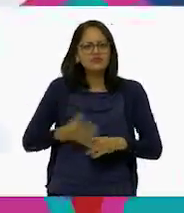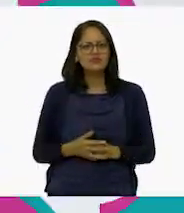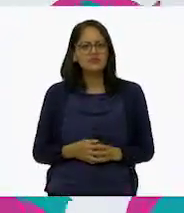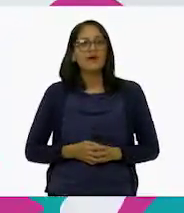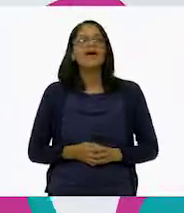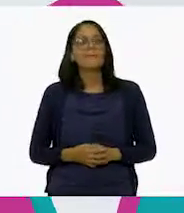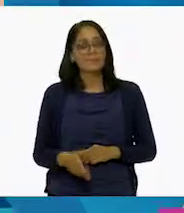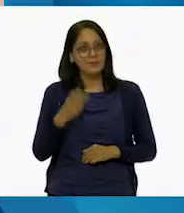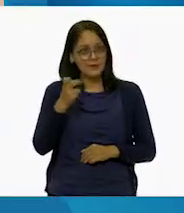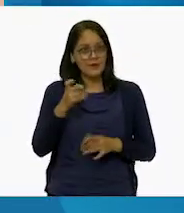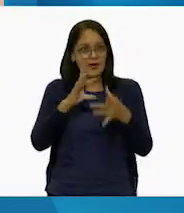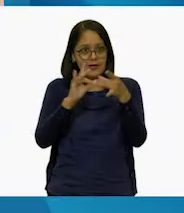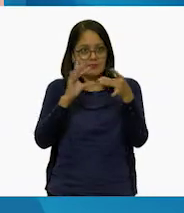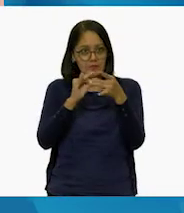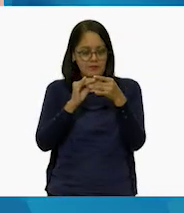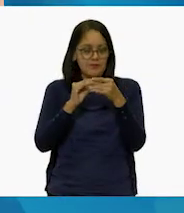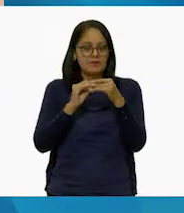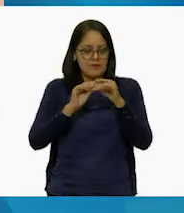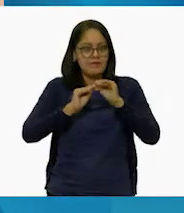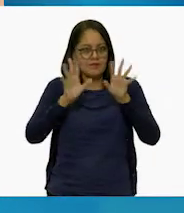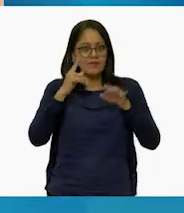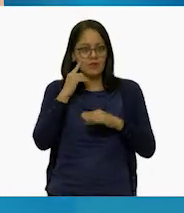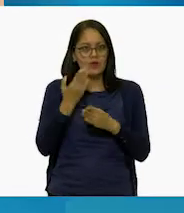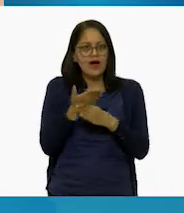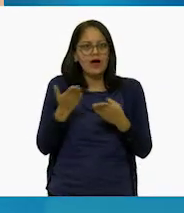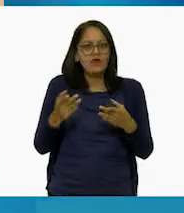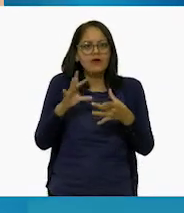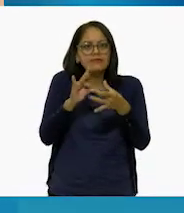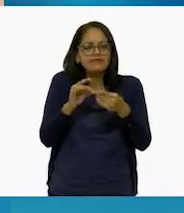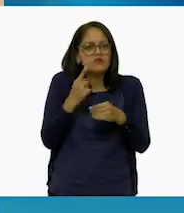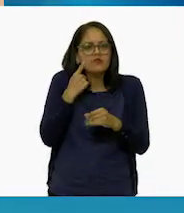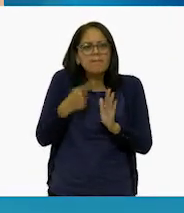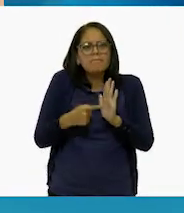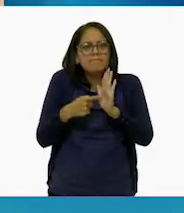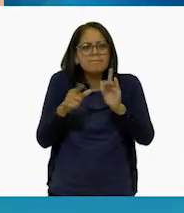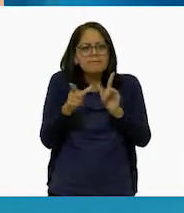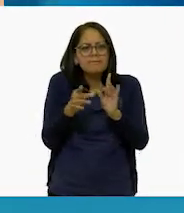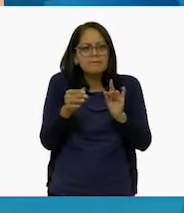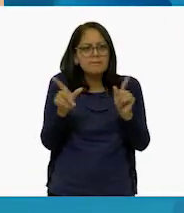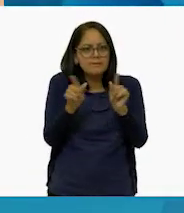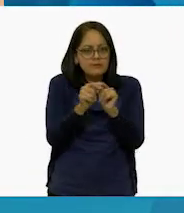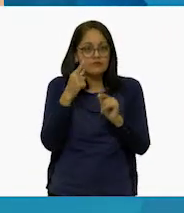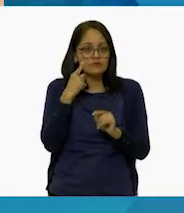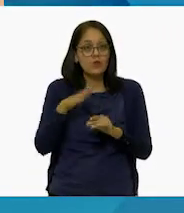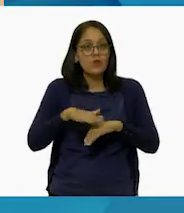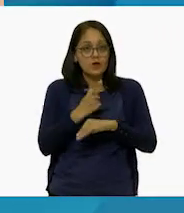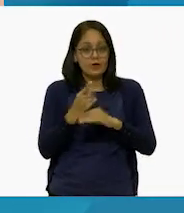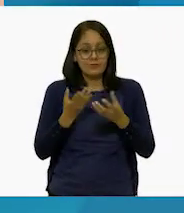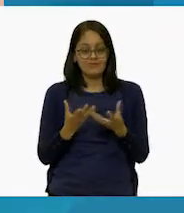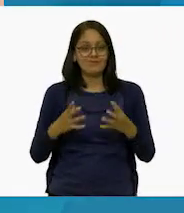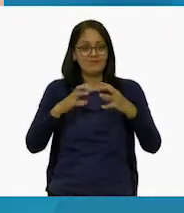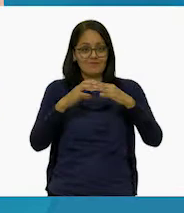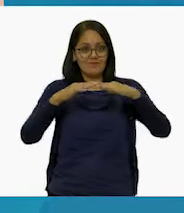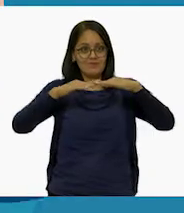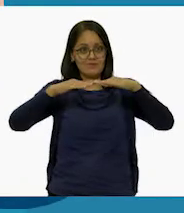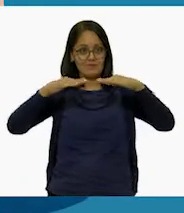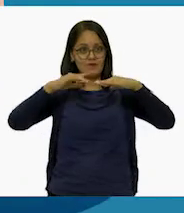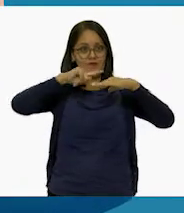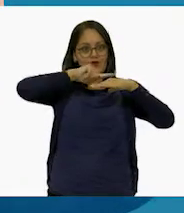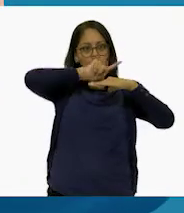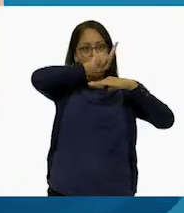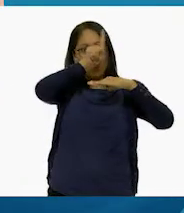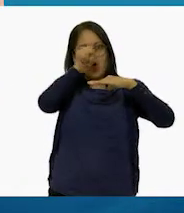requiere de una explicación muy amplia. Por ahora, solo adelantaremos que es debido a que la superficie de la Tierra es curva.